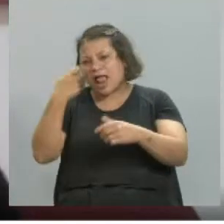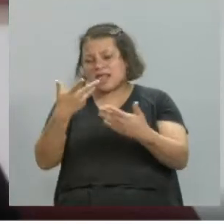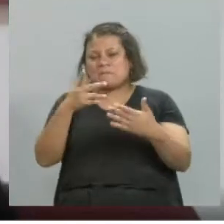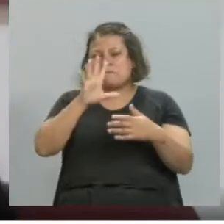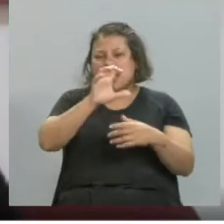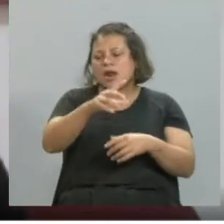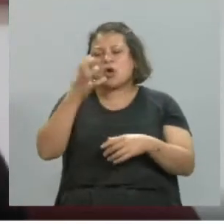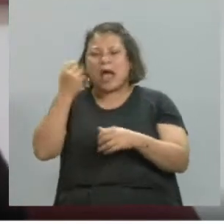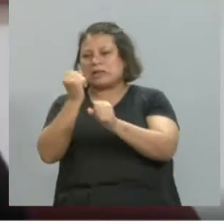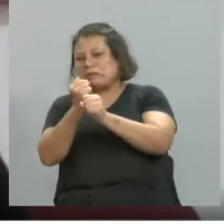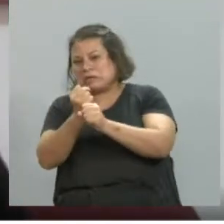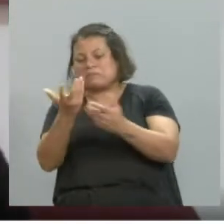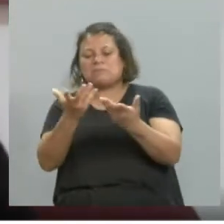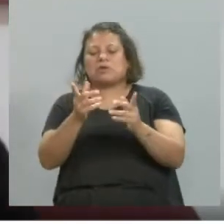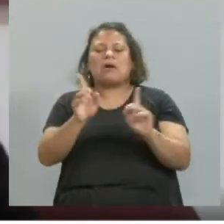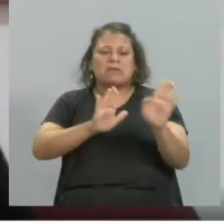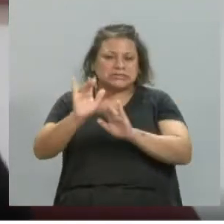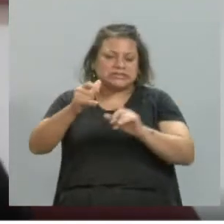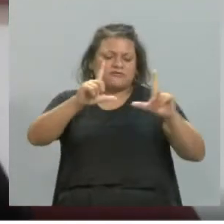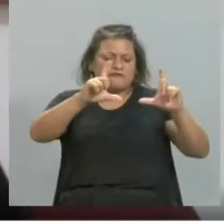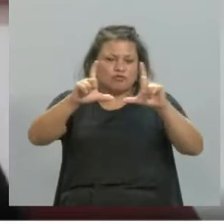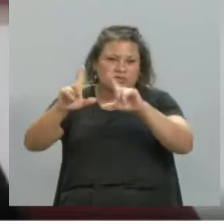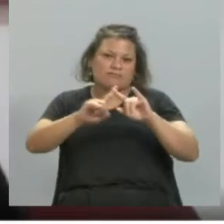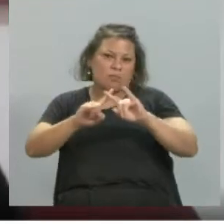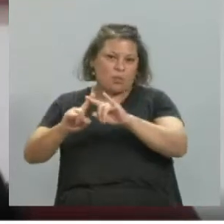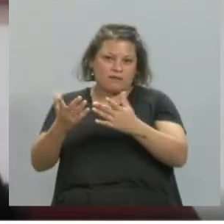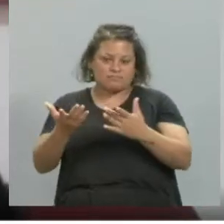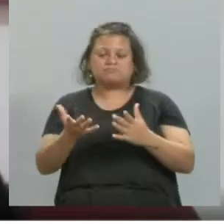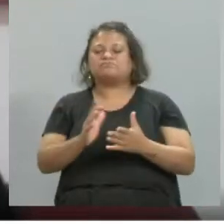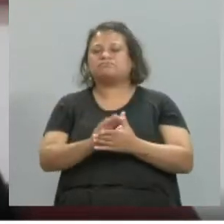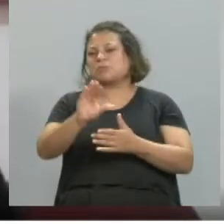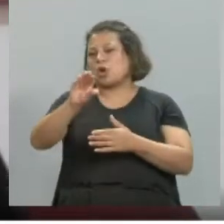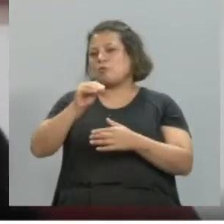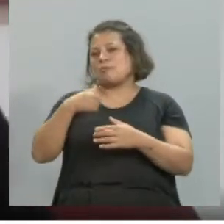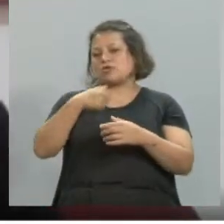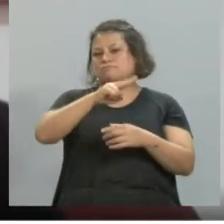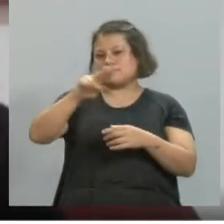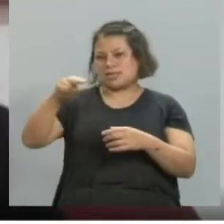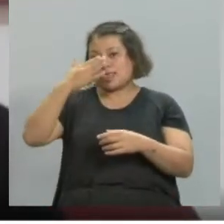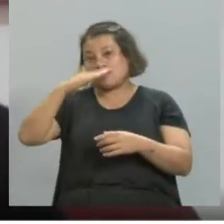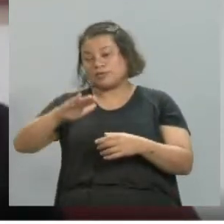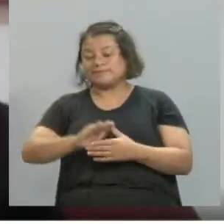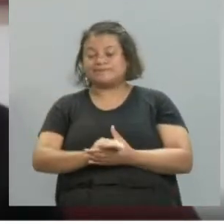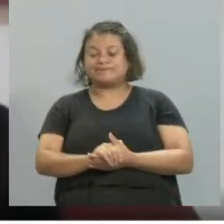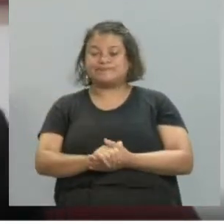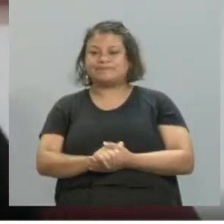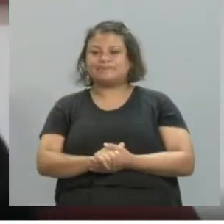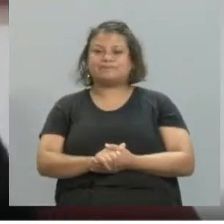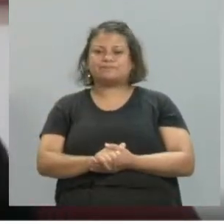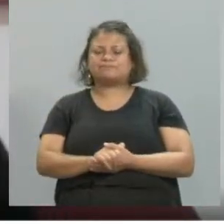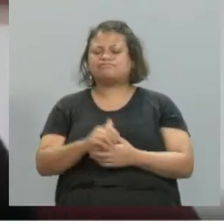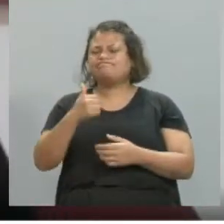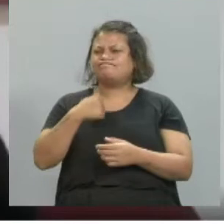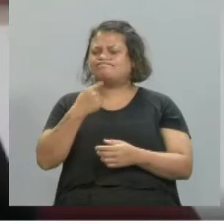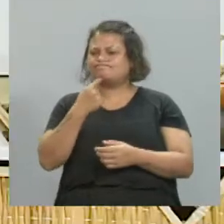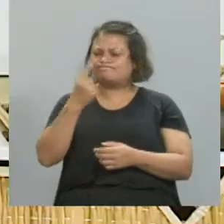también tomo fotografías, digamos, de la web para algunos trabajos. ¿Cuánto, por ejemplo, a mí